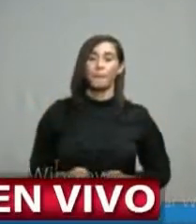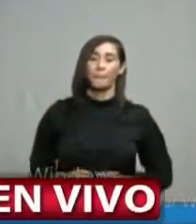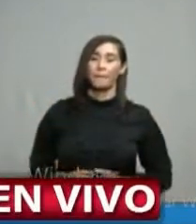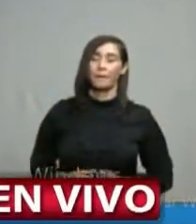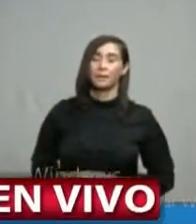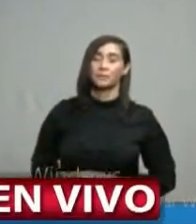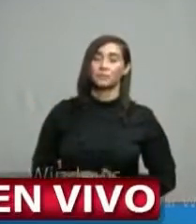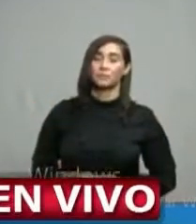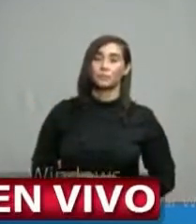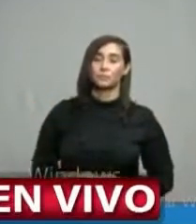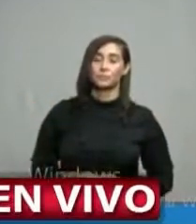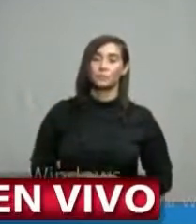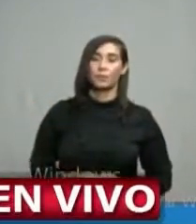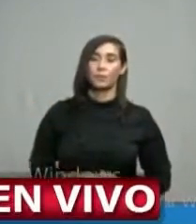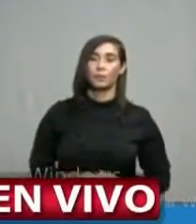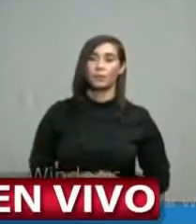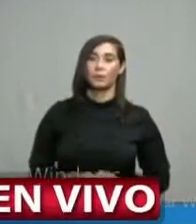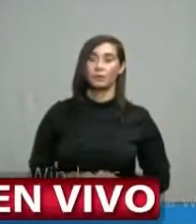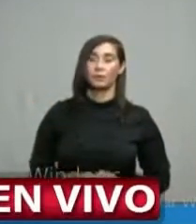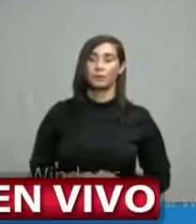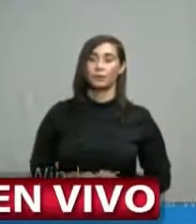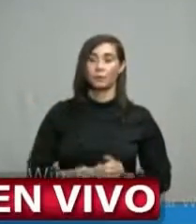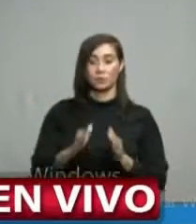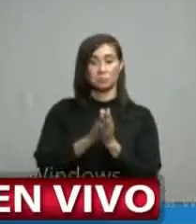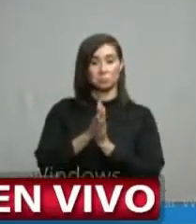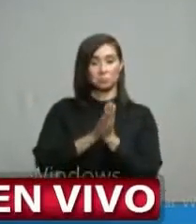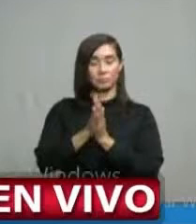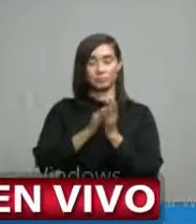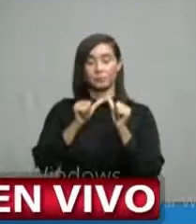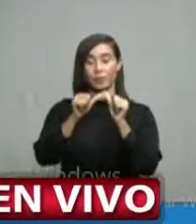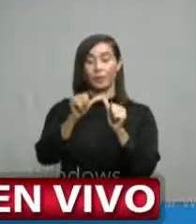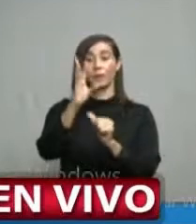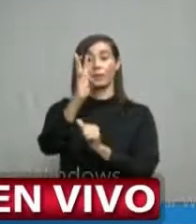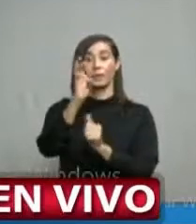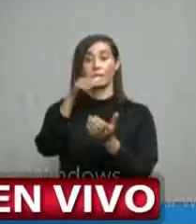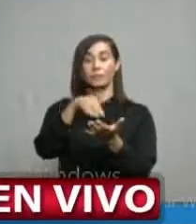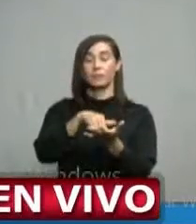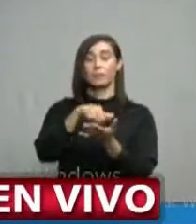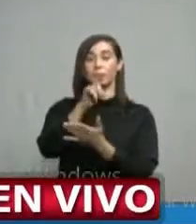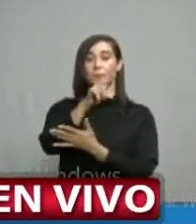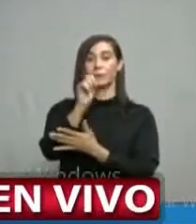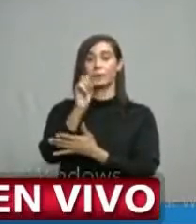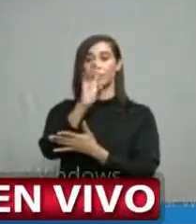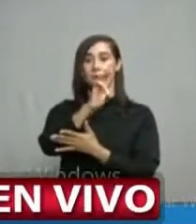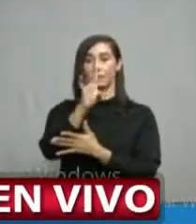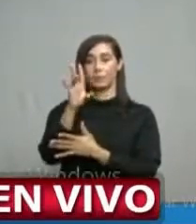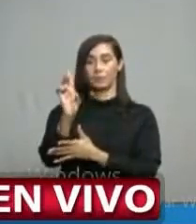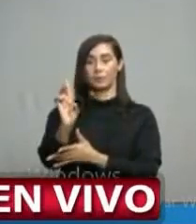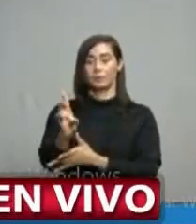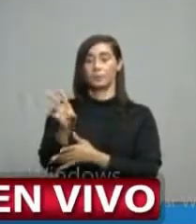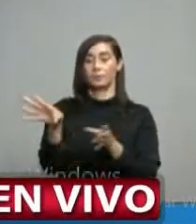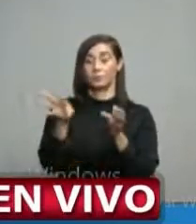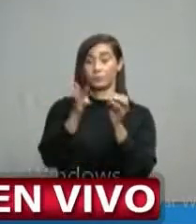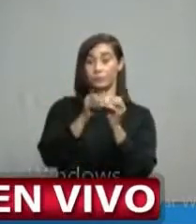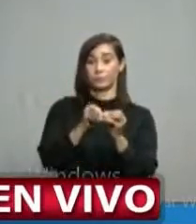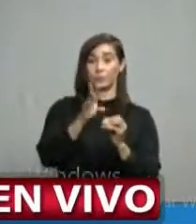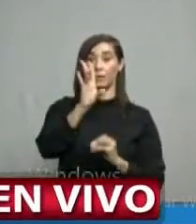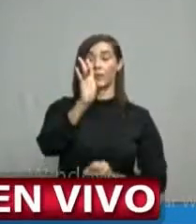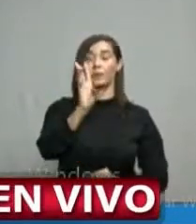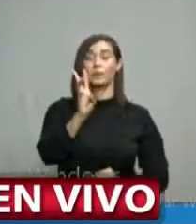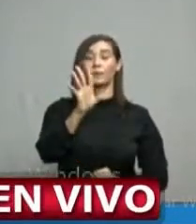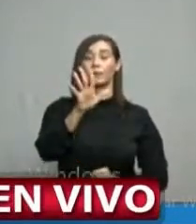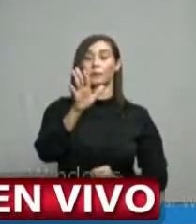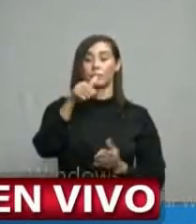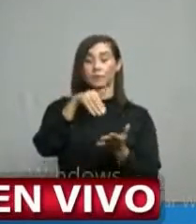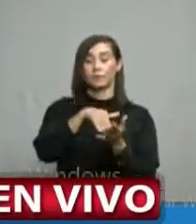Los casos activos 6.177 con un total de 65